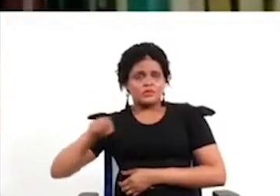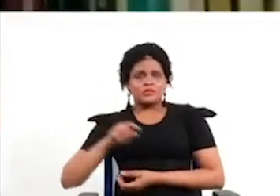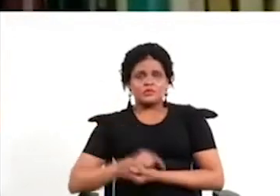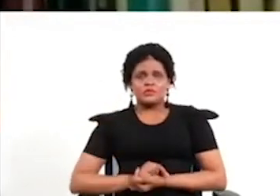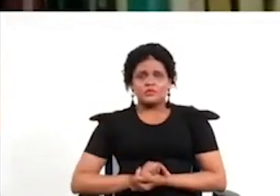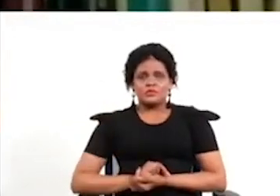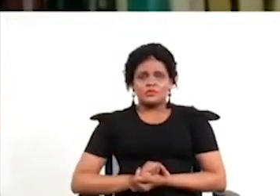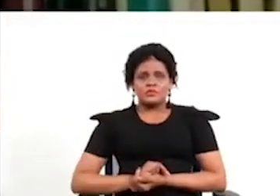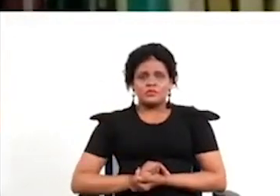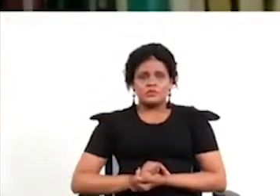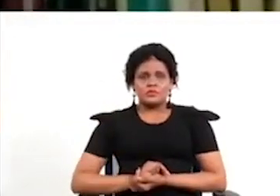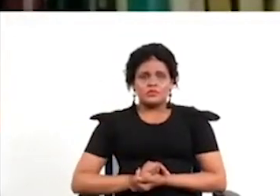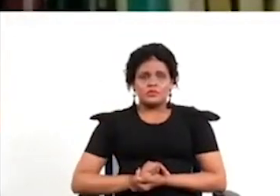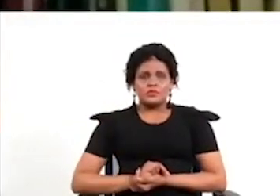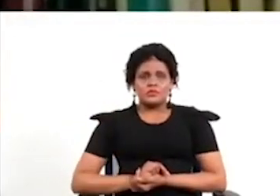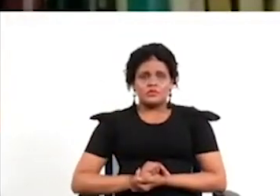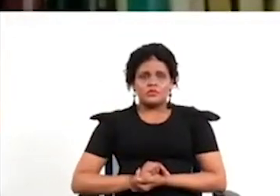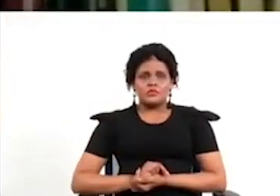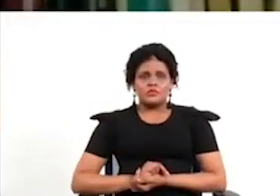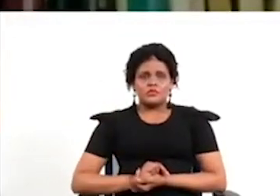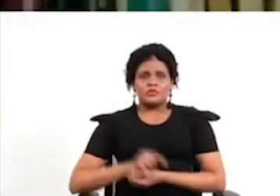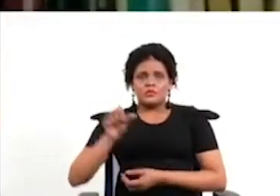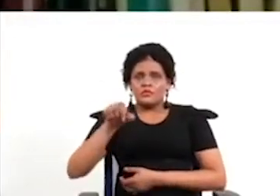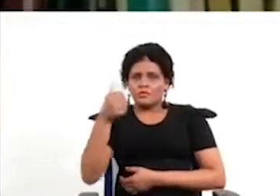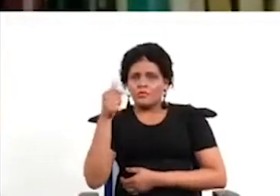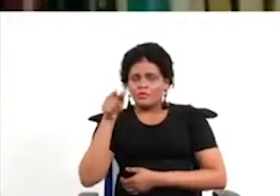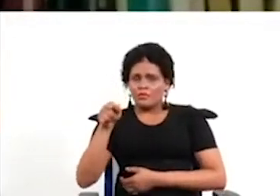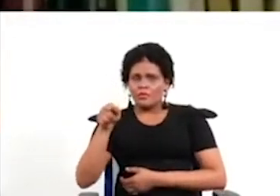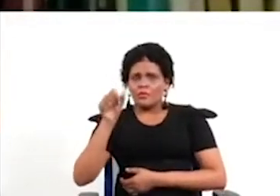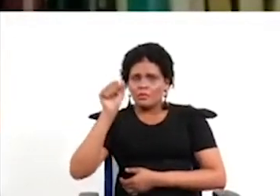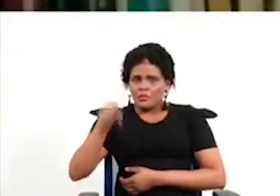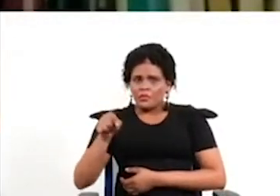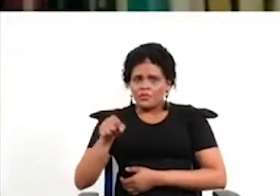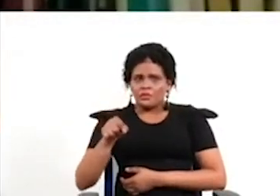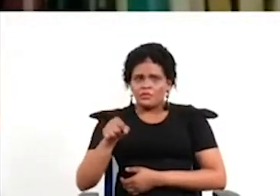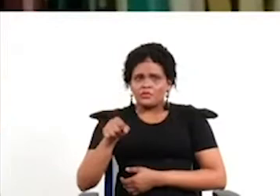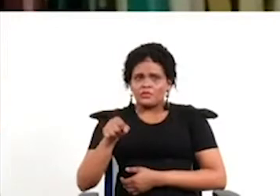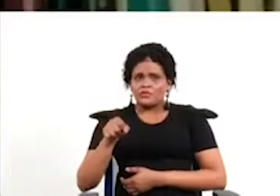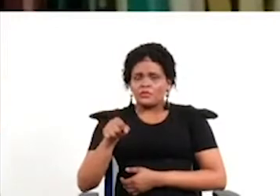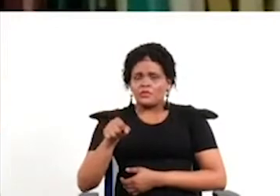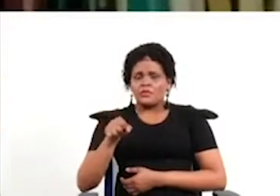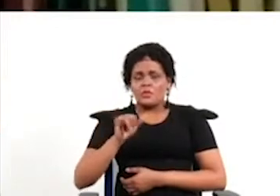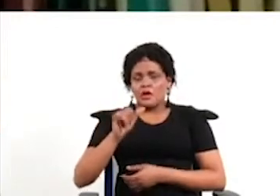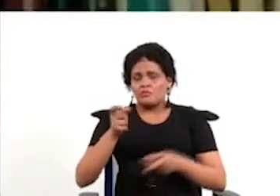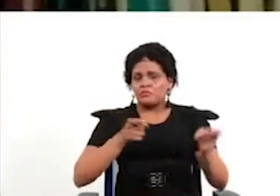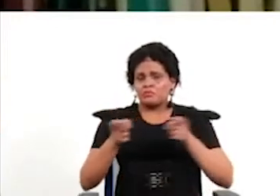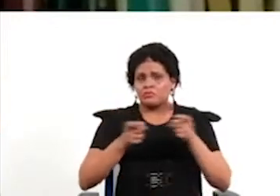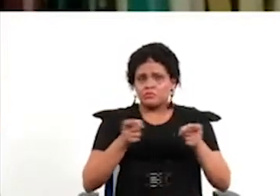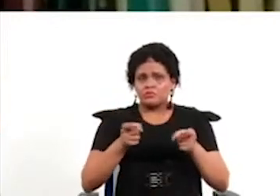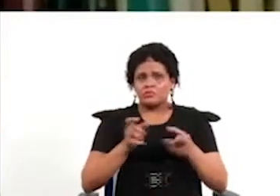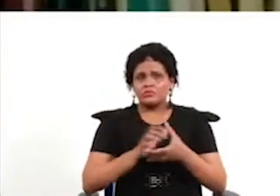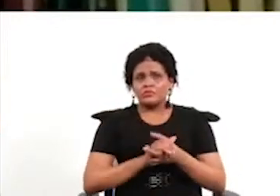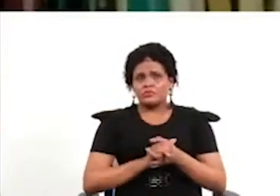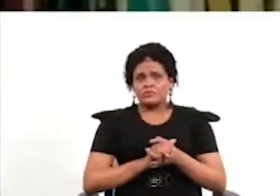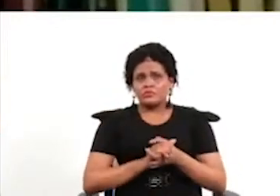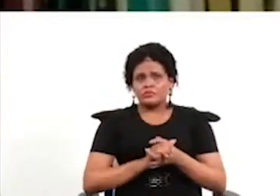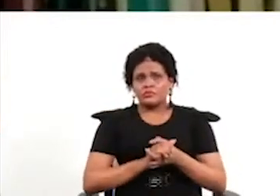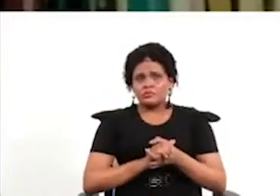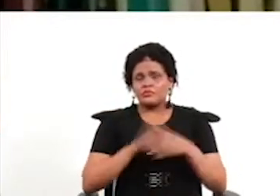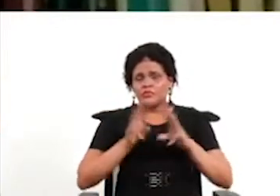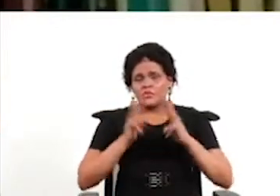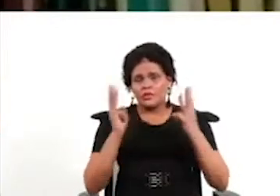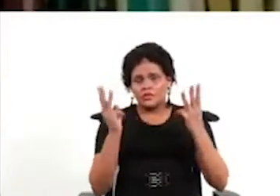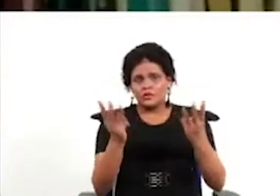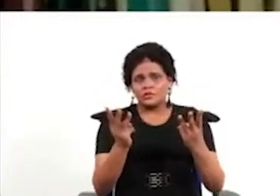en cambio en los casos de Irlanda y Islandia también se incorpora el referendo como mecanismo lo que hablaría de una mayor